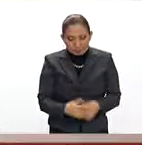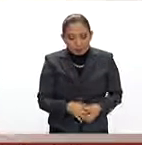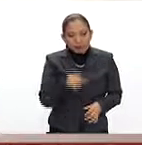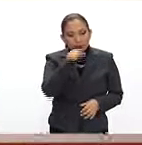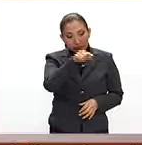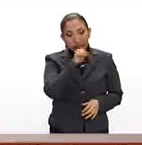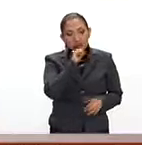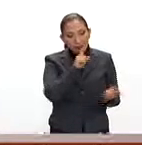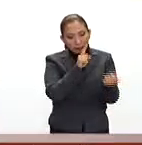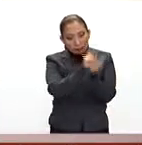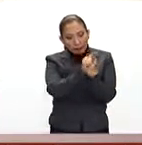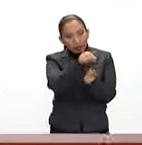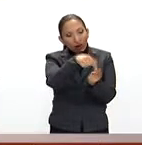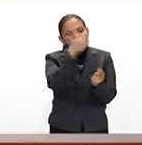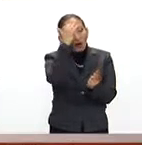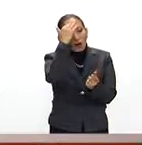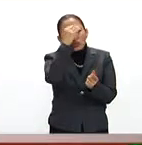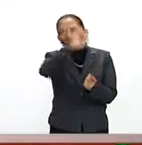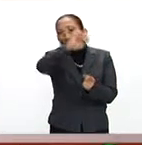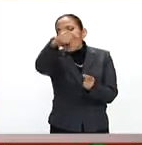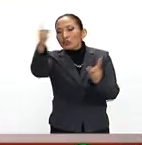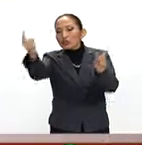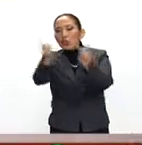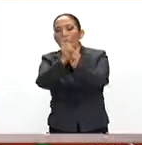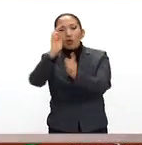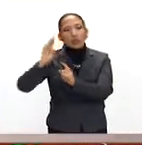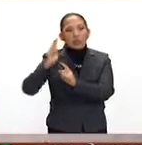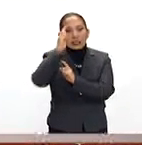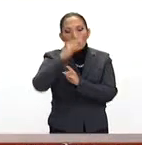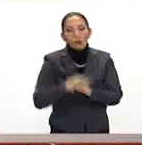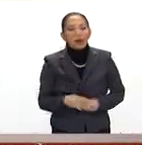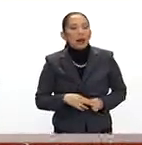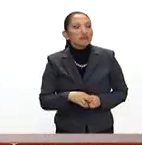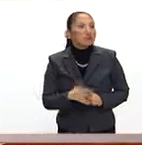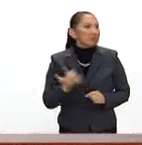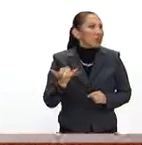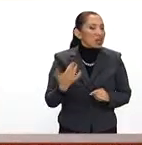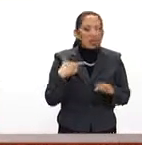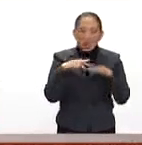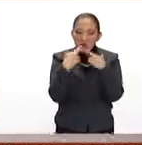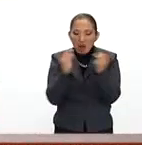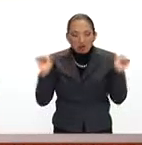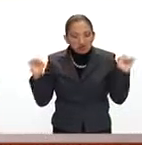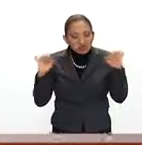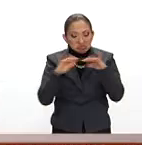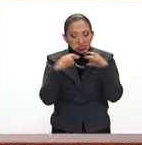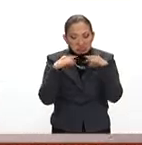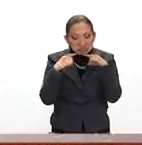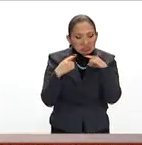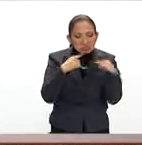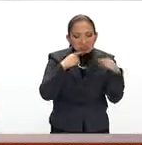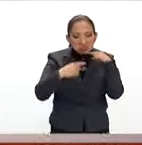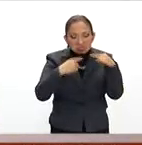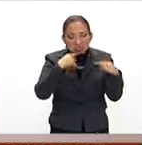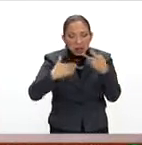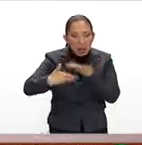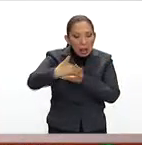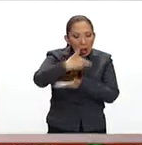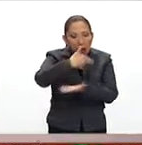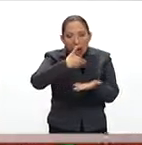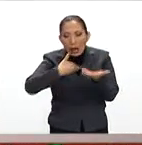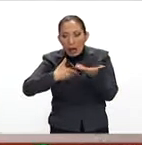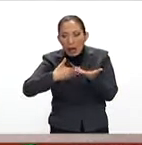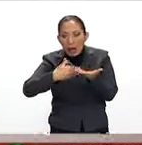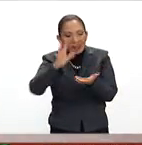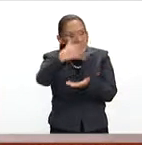producto y de nuestra solución y pues la verdad es que los fui conociendo en el camino. Algunos fueron